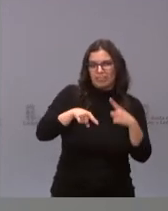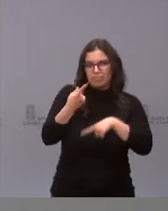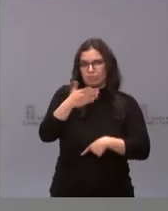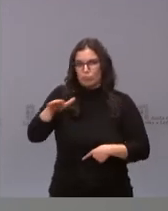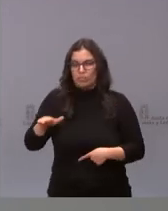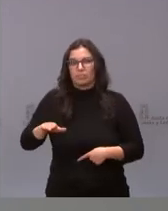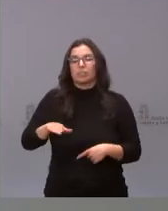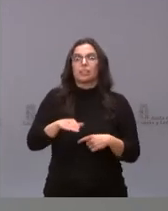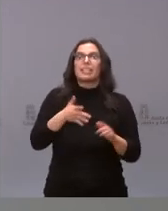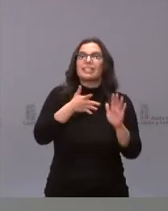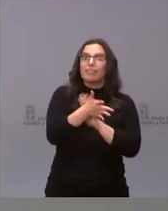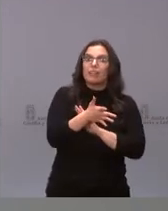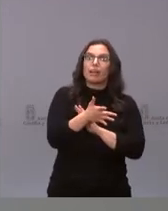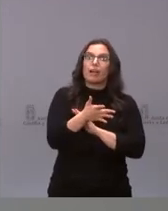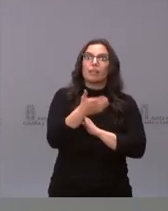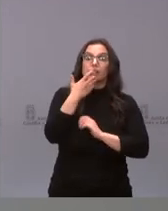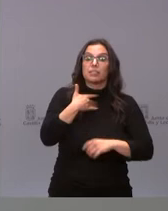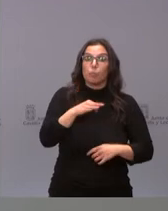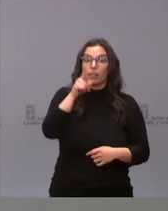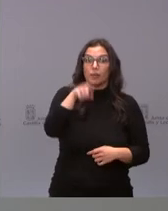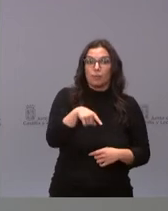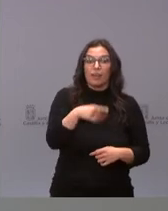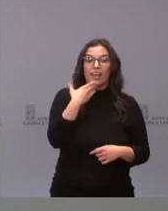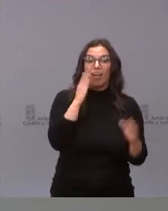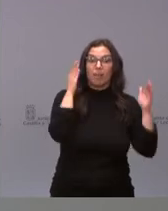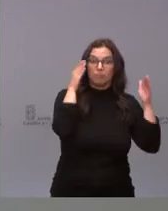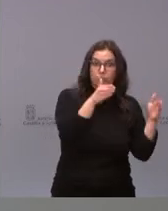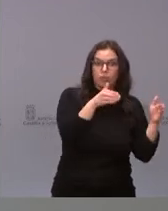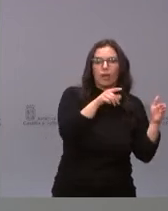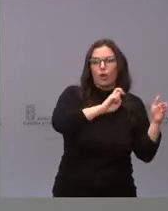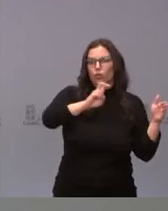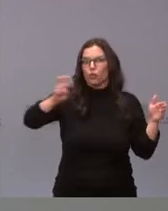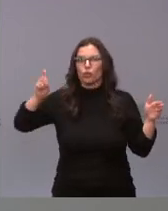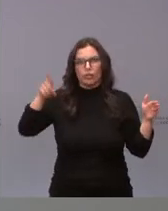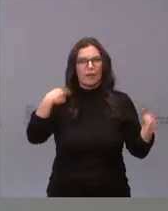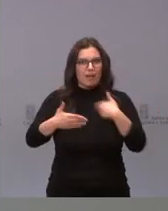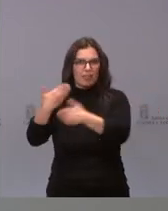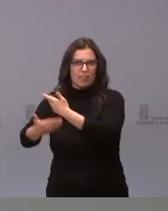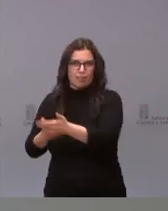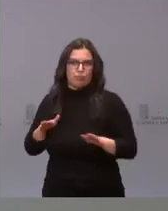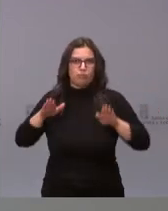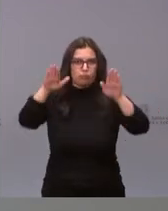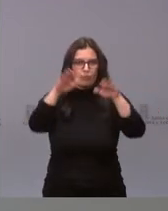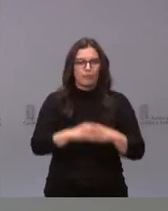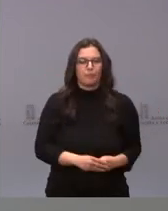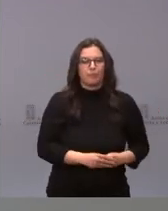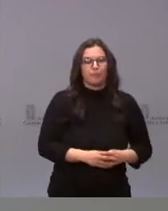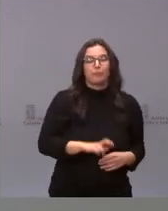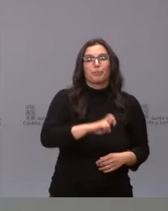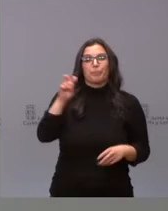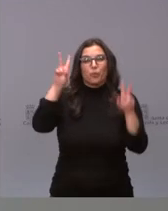no quiere decir que a medida que podamos vayamos avanzando en el resto de los sectores poblacionales. En otro orden de cosas,